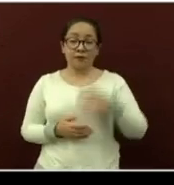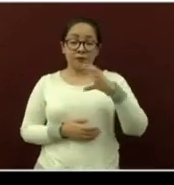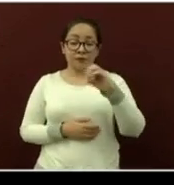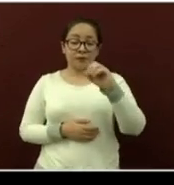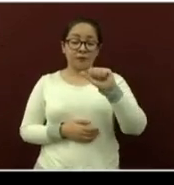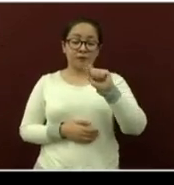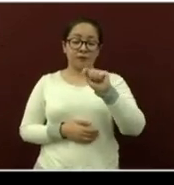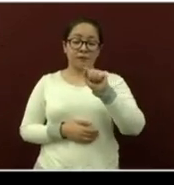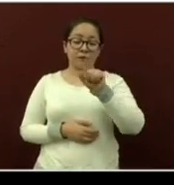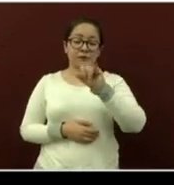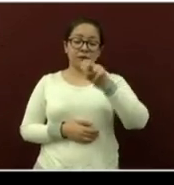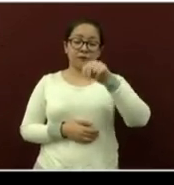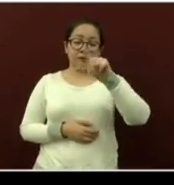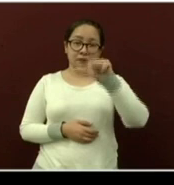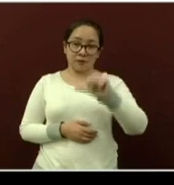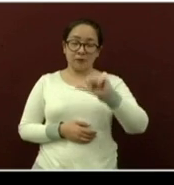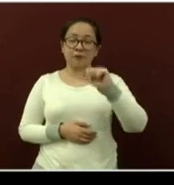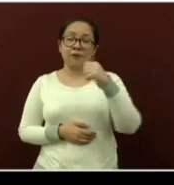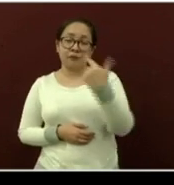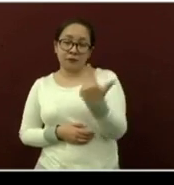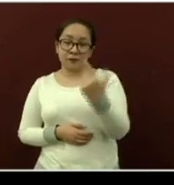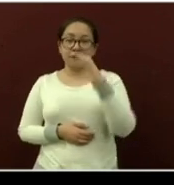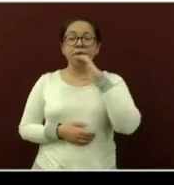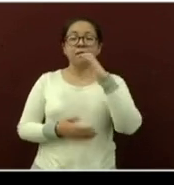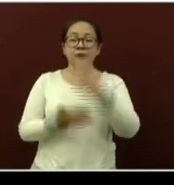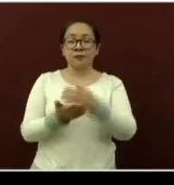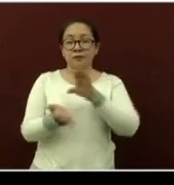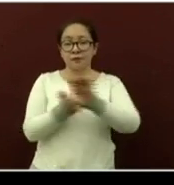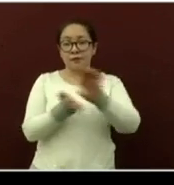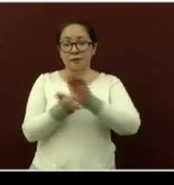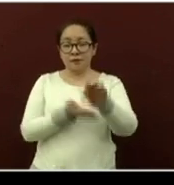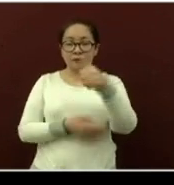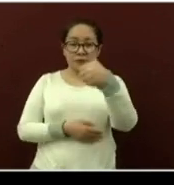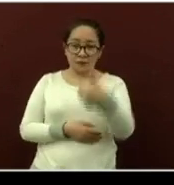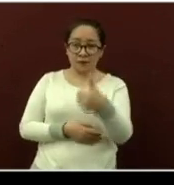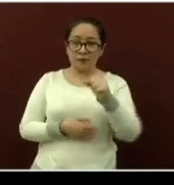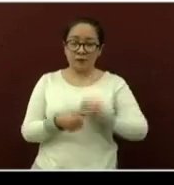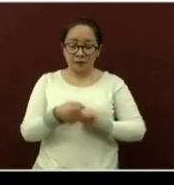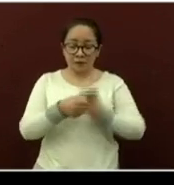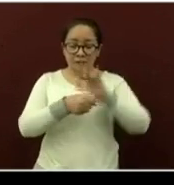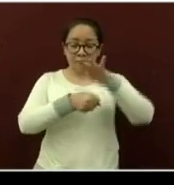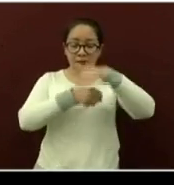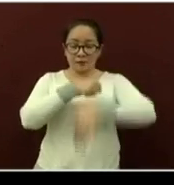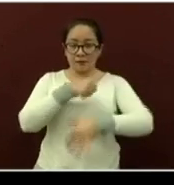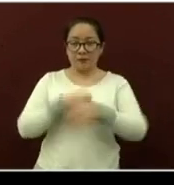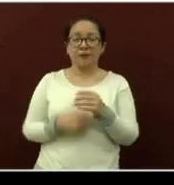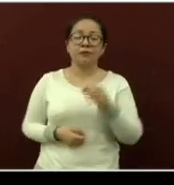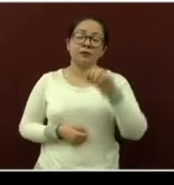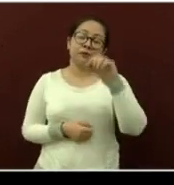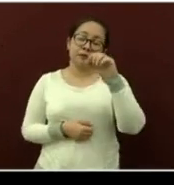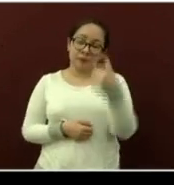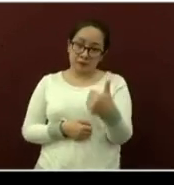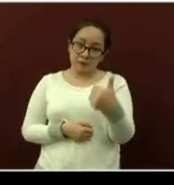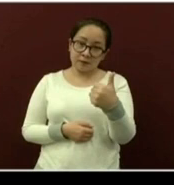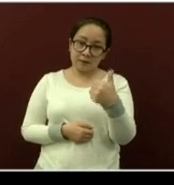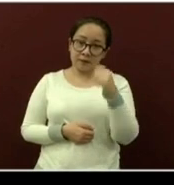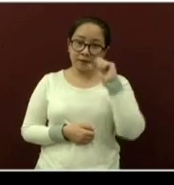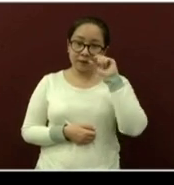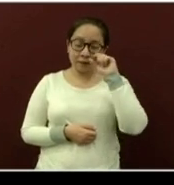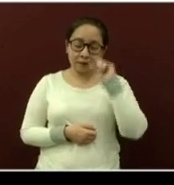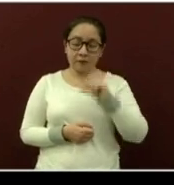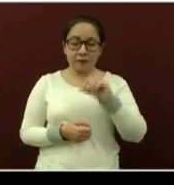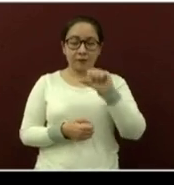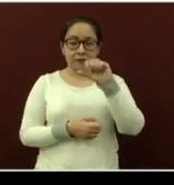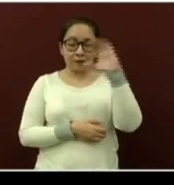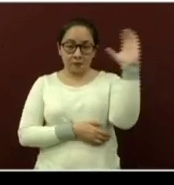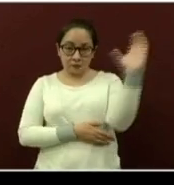7. Coatepec 6. Y San Andrés Tuzla 6 casos. En